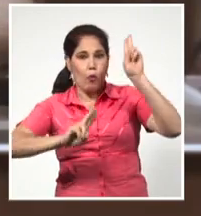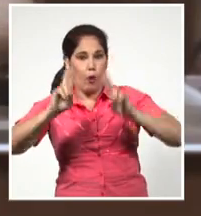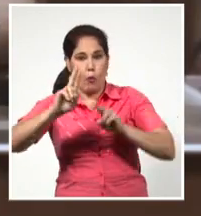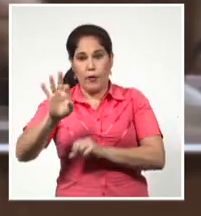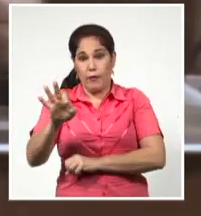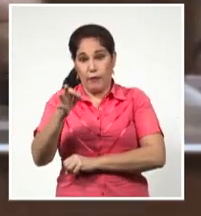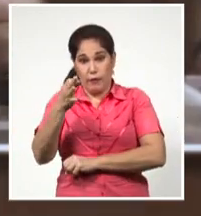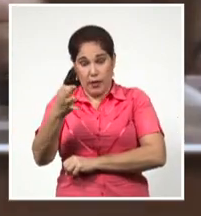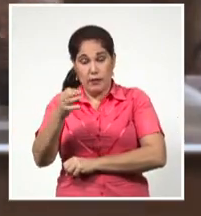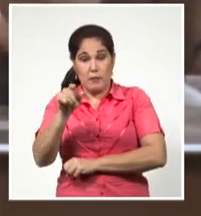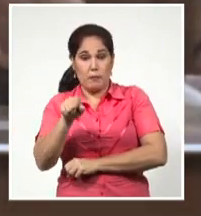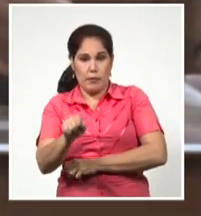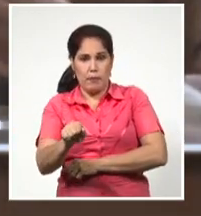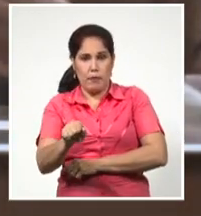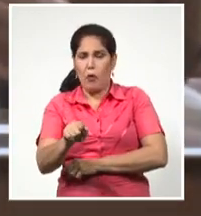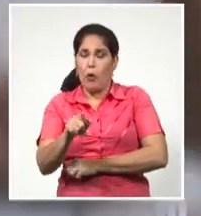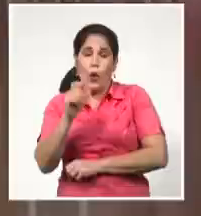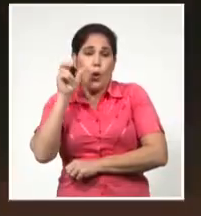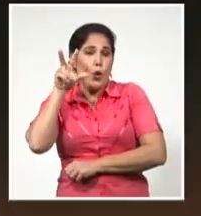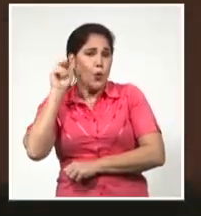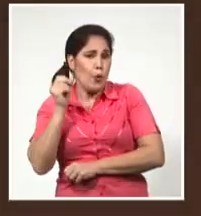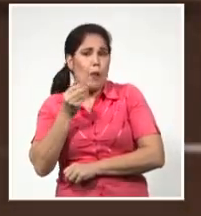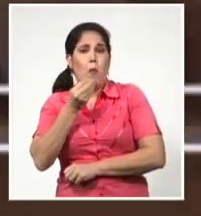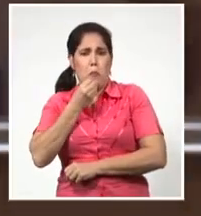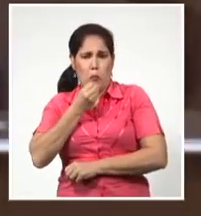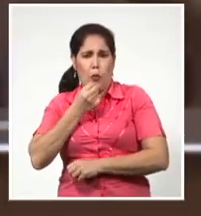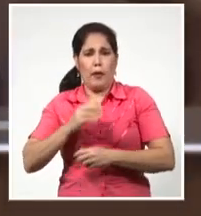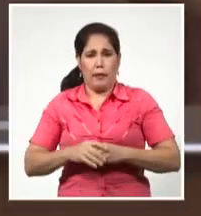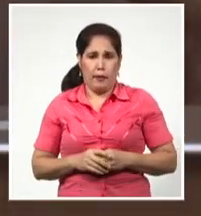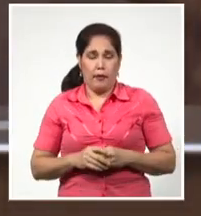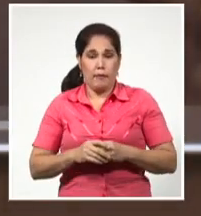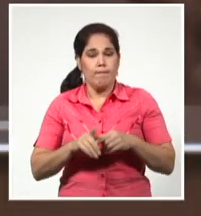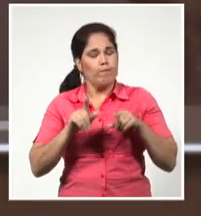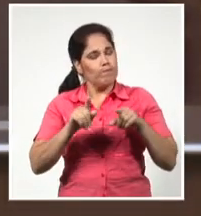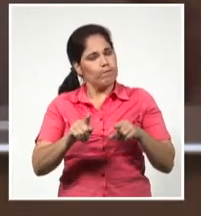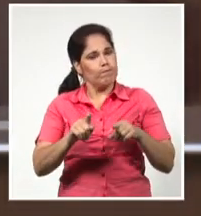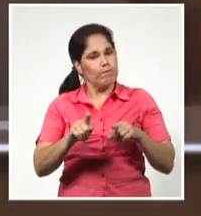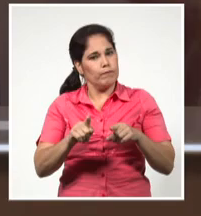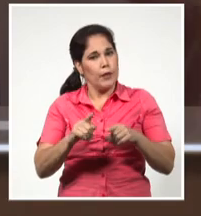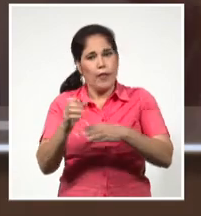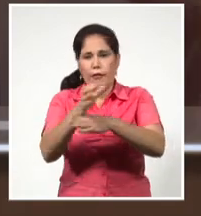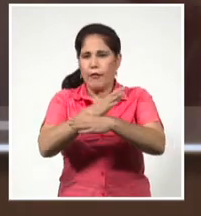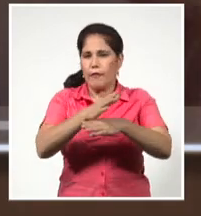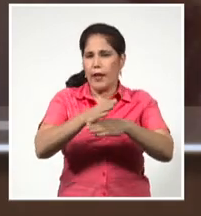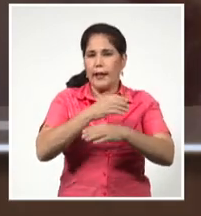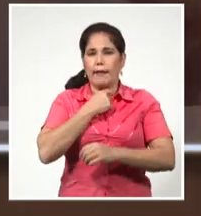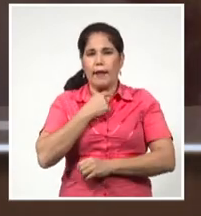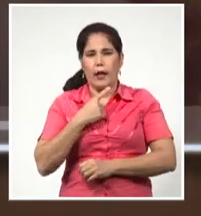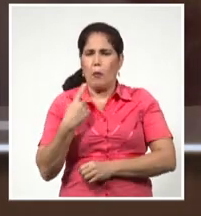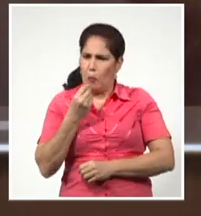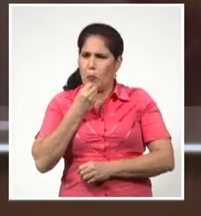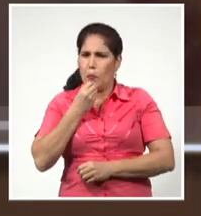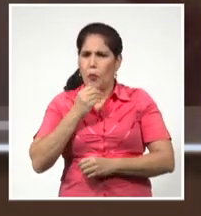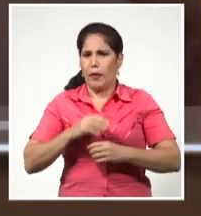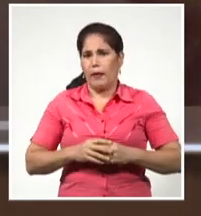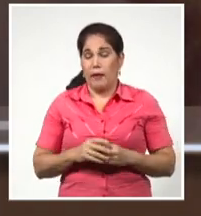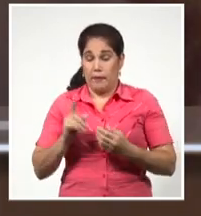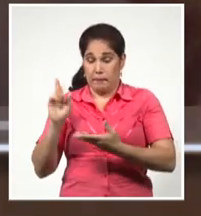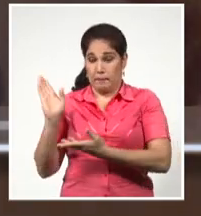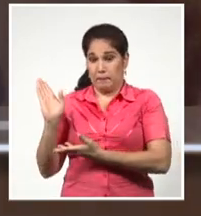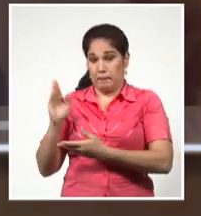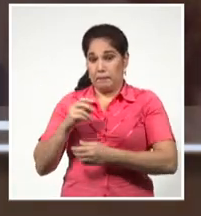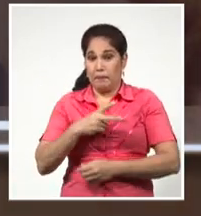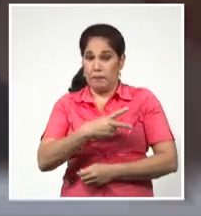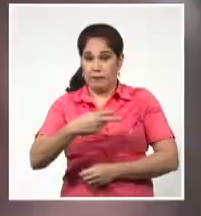mudanzas. Si no, mudar y salir fuera. No soy un gran creador en el cambio climático. Puede haber algún